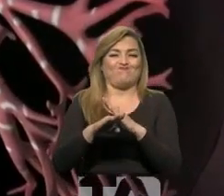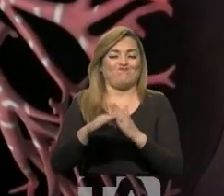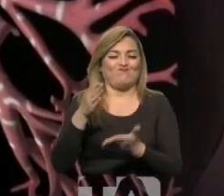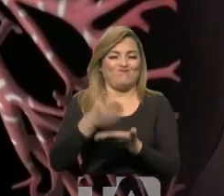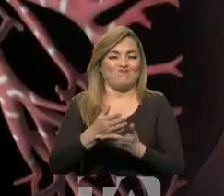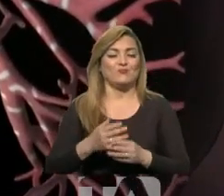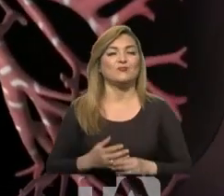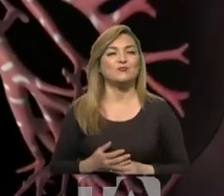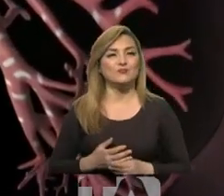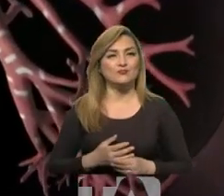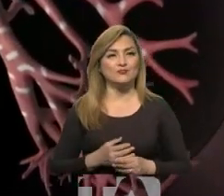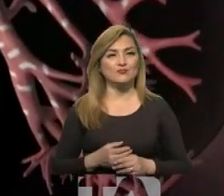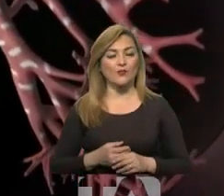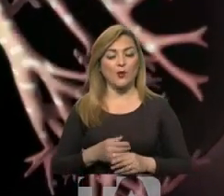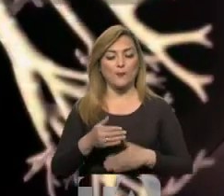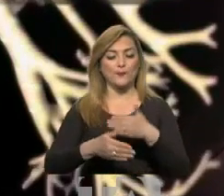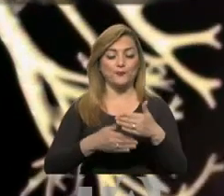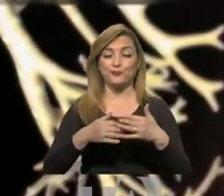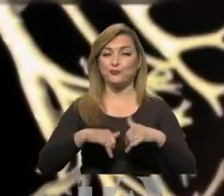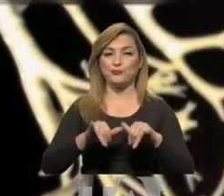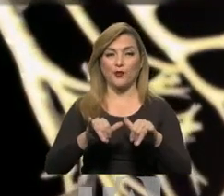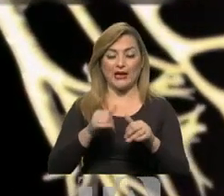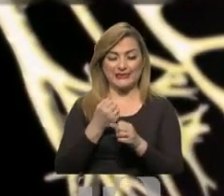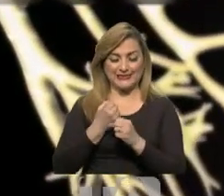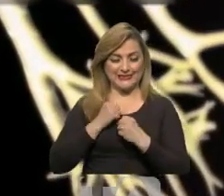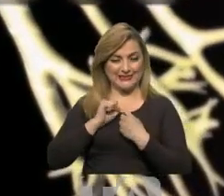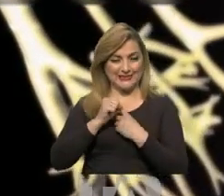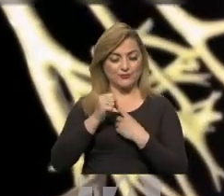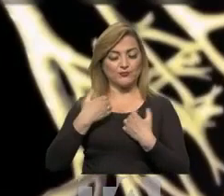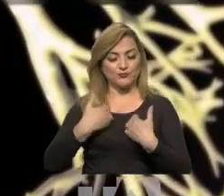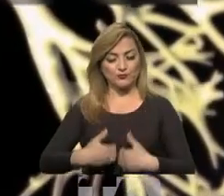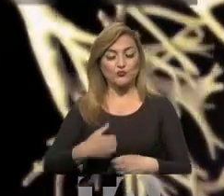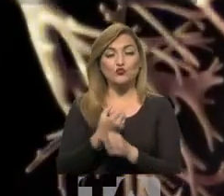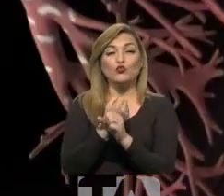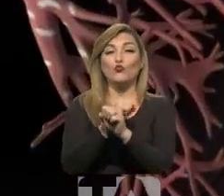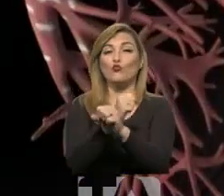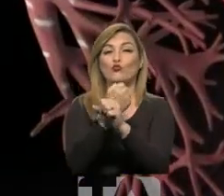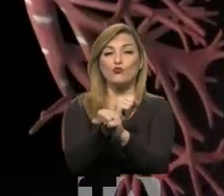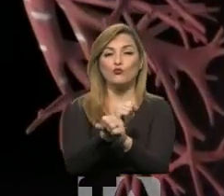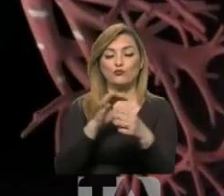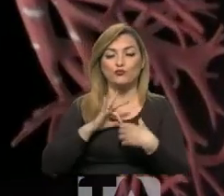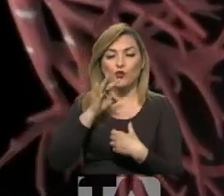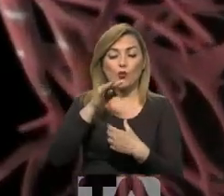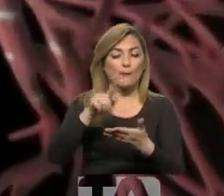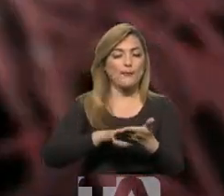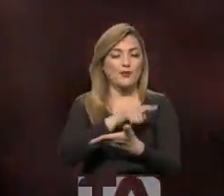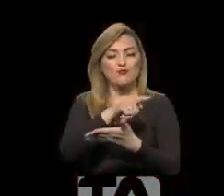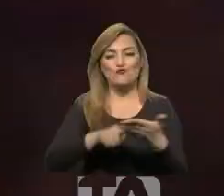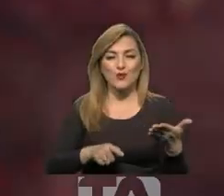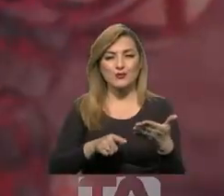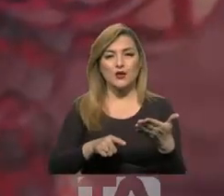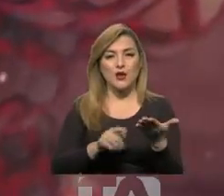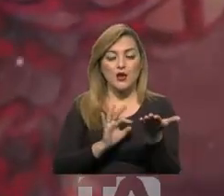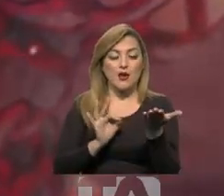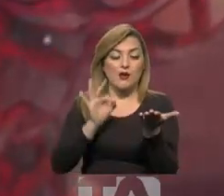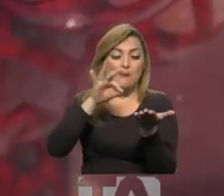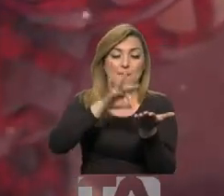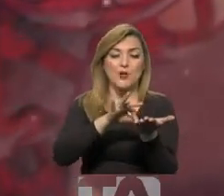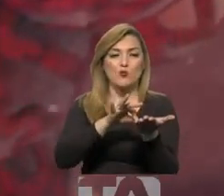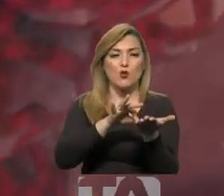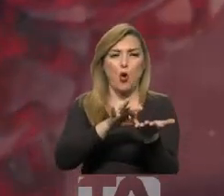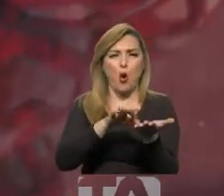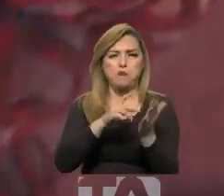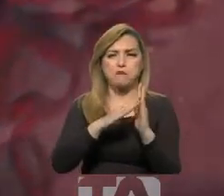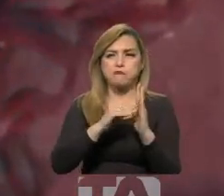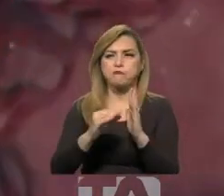básicamente el sistema inmunológico, si es que no logra eliminar al virus a tiempo, el virus puede adaptarse. Esta adaptación es una